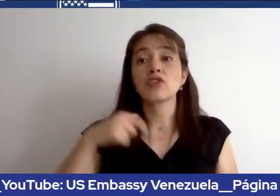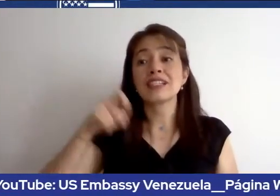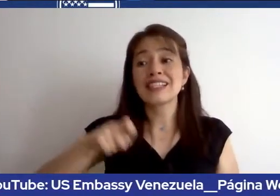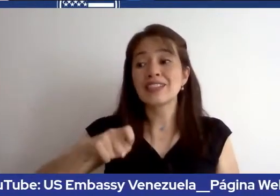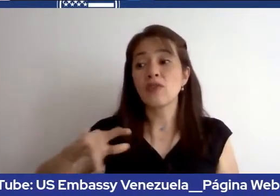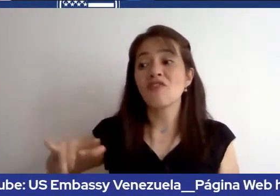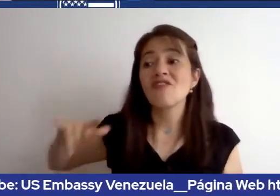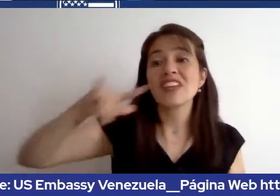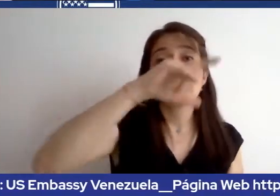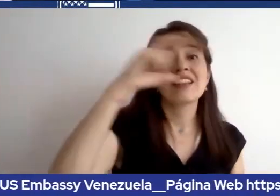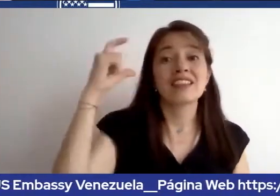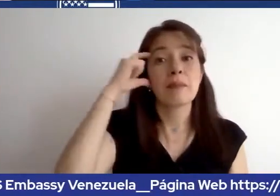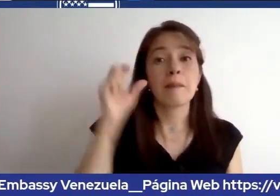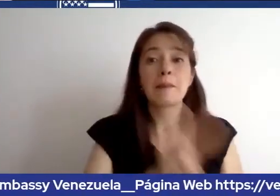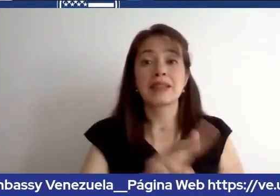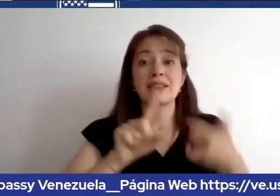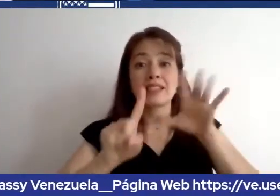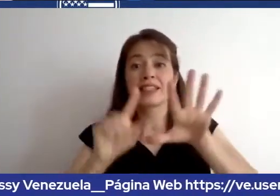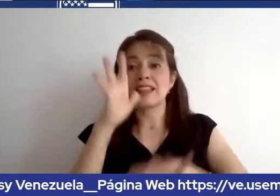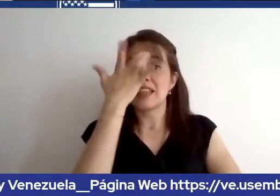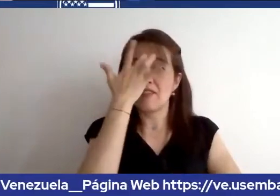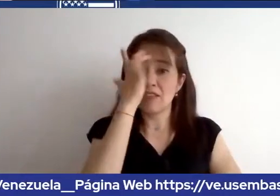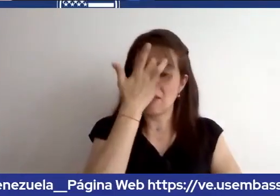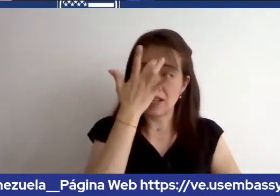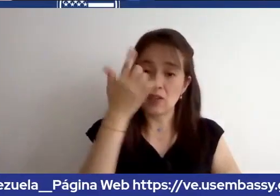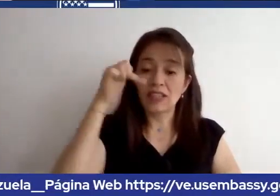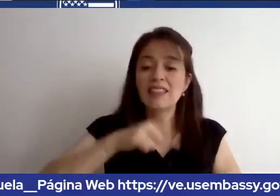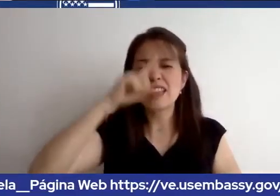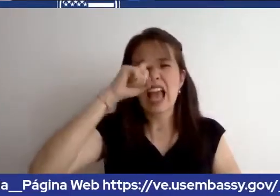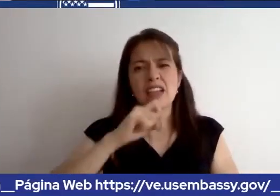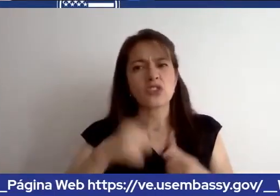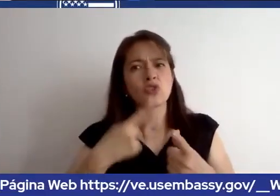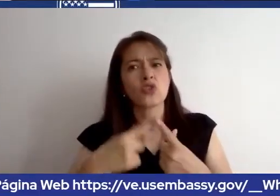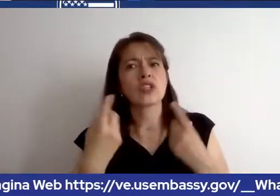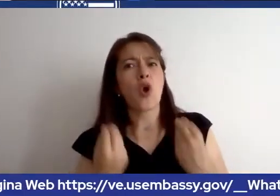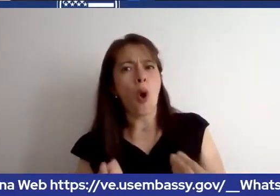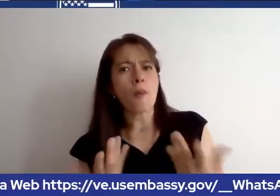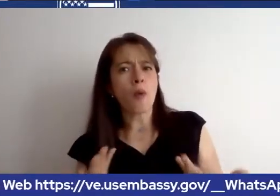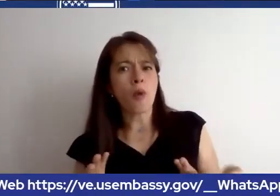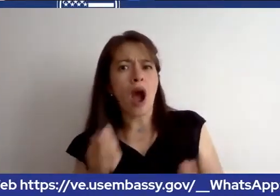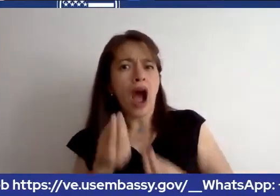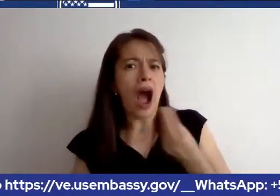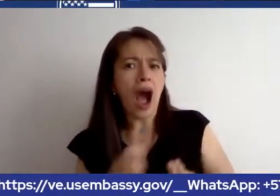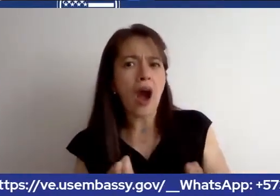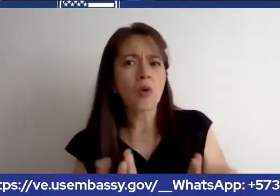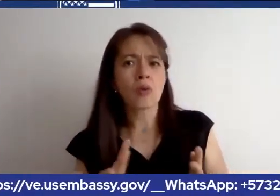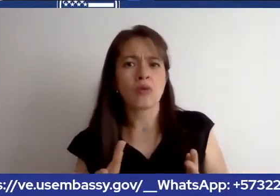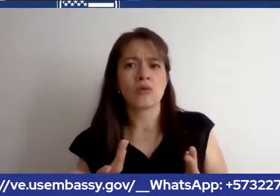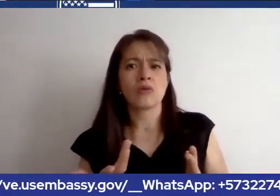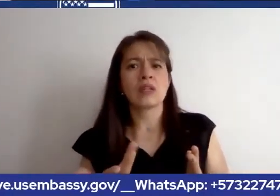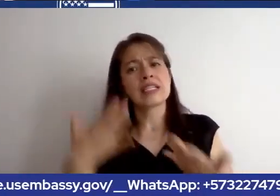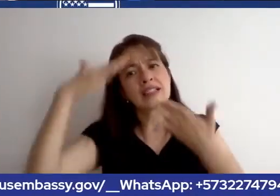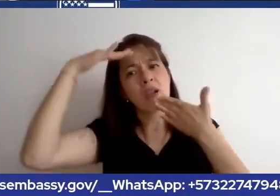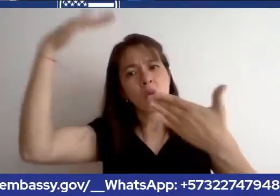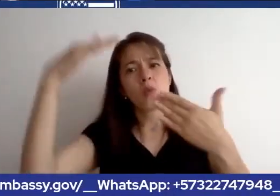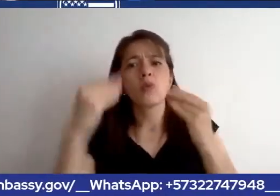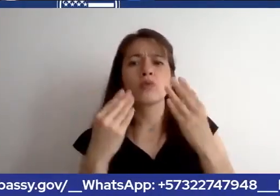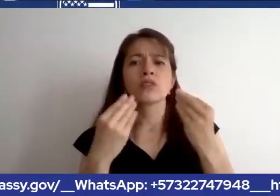26 de febrero 2021. ¿Cómo puedo agilizar este proceso? Saludos y gracias.